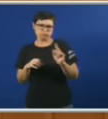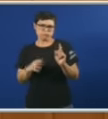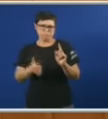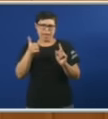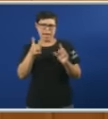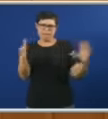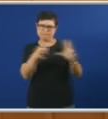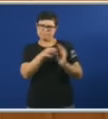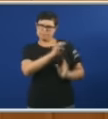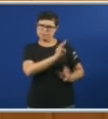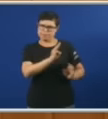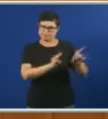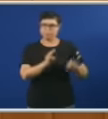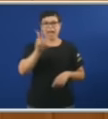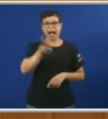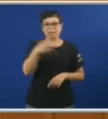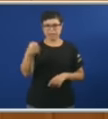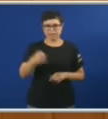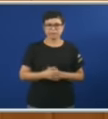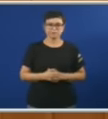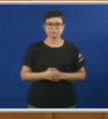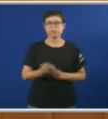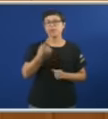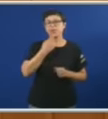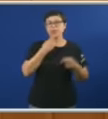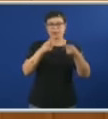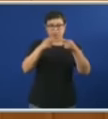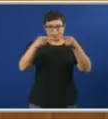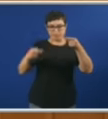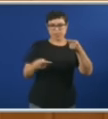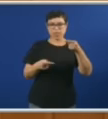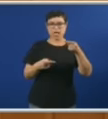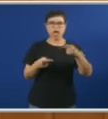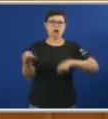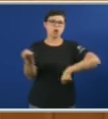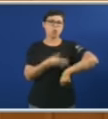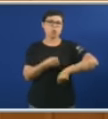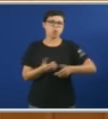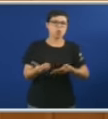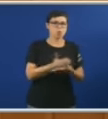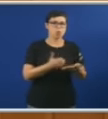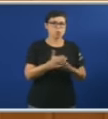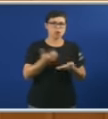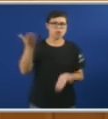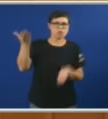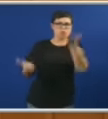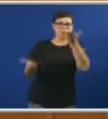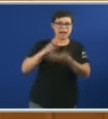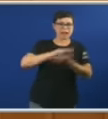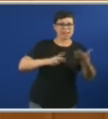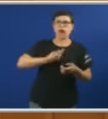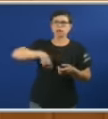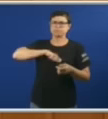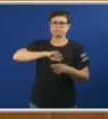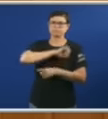Do seu avanta Di O diferencial Acumulado Con respecto A evolución Do conjunto De España É cada vez maior